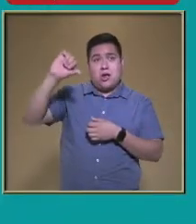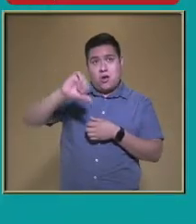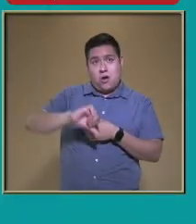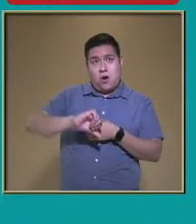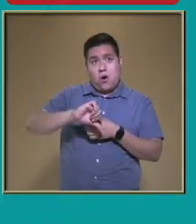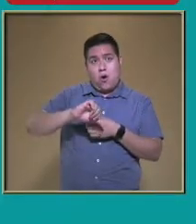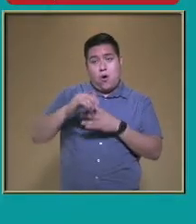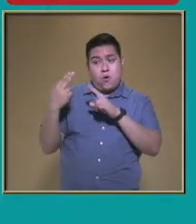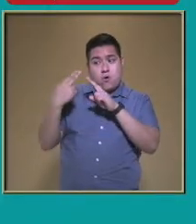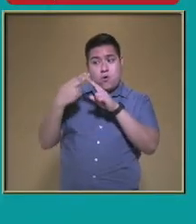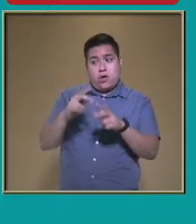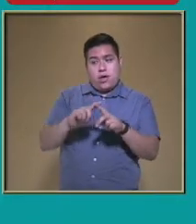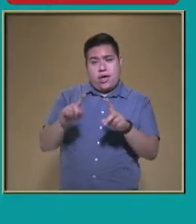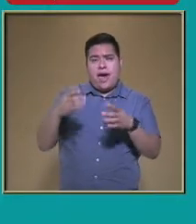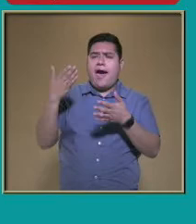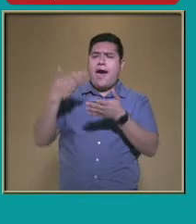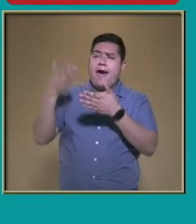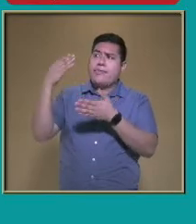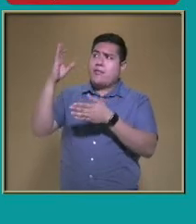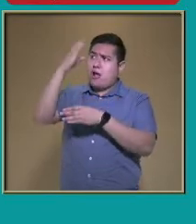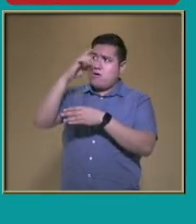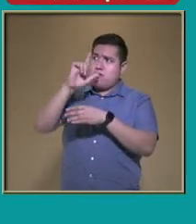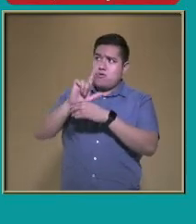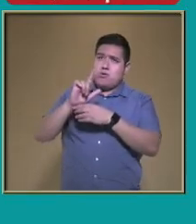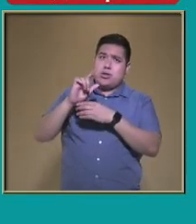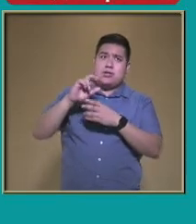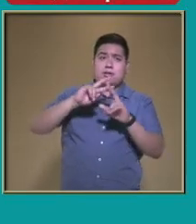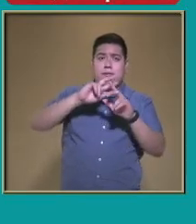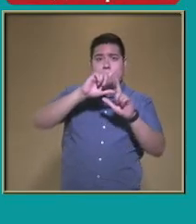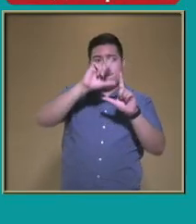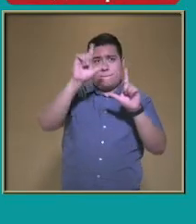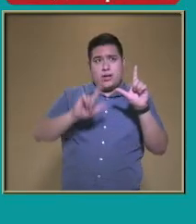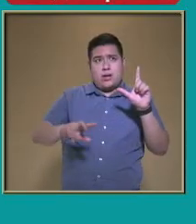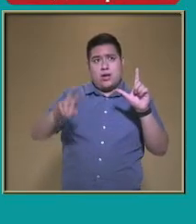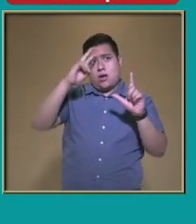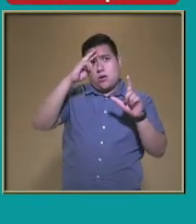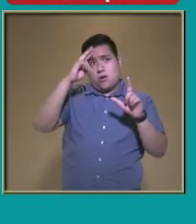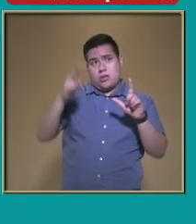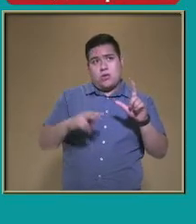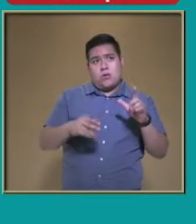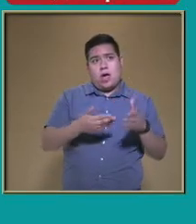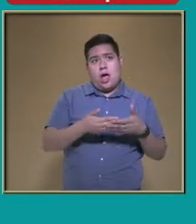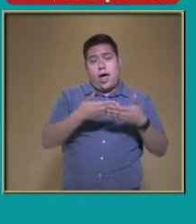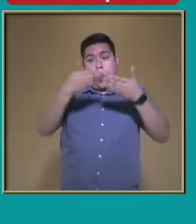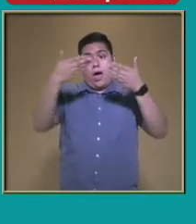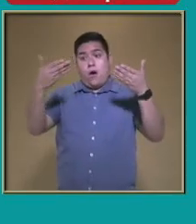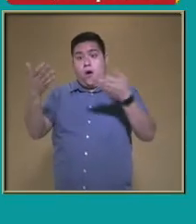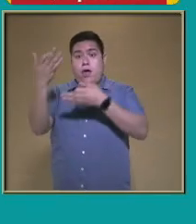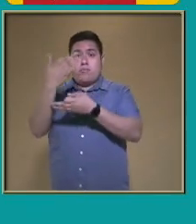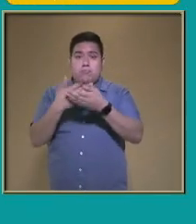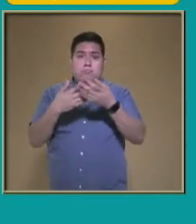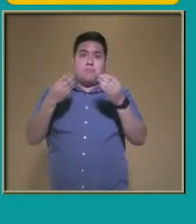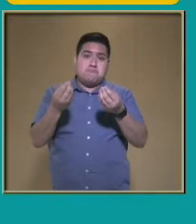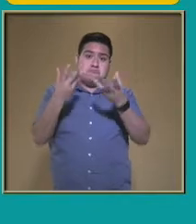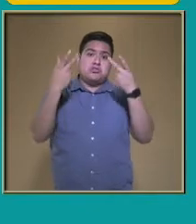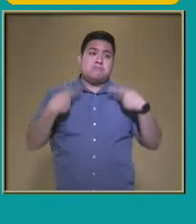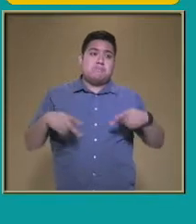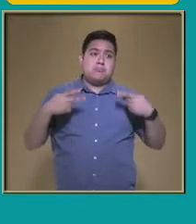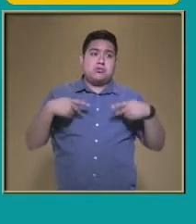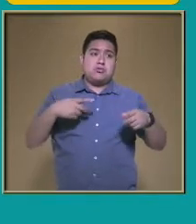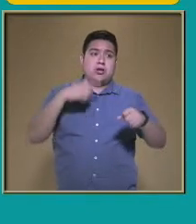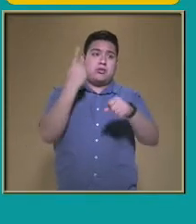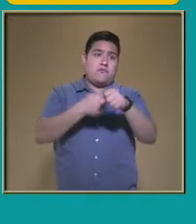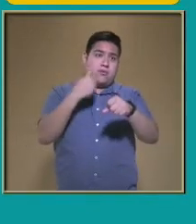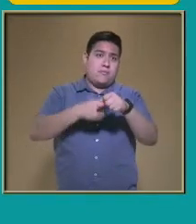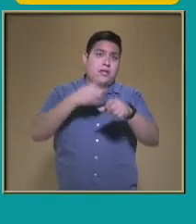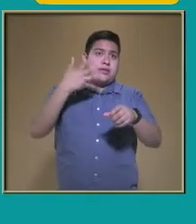diferencia De las culturas Mesoamericanas Nuestra sociedad Presenta altos índices De sobrepeso Y obesidad Así como De enfermedades